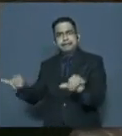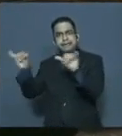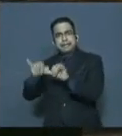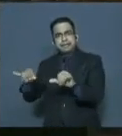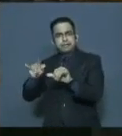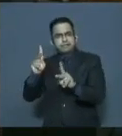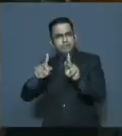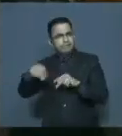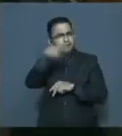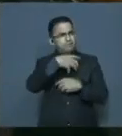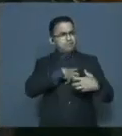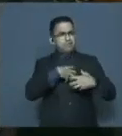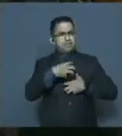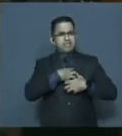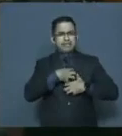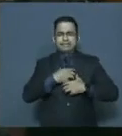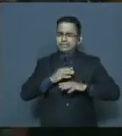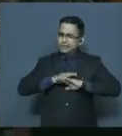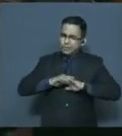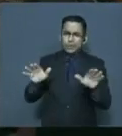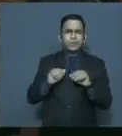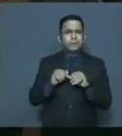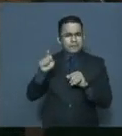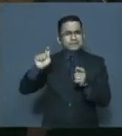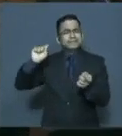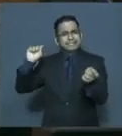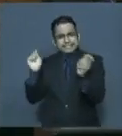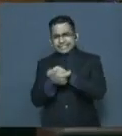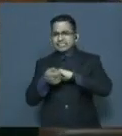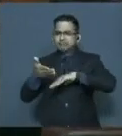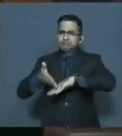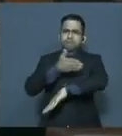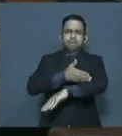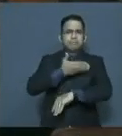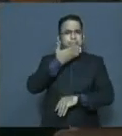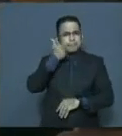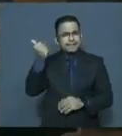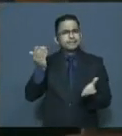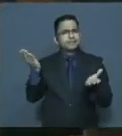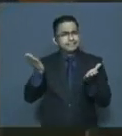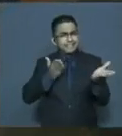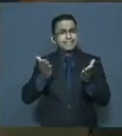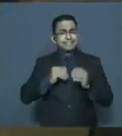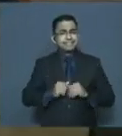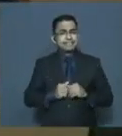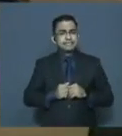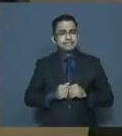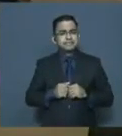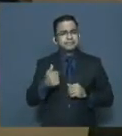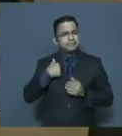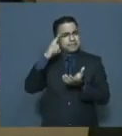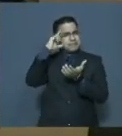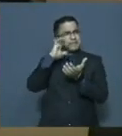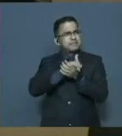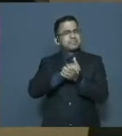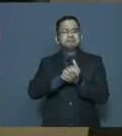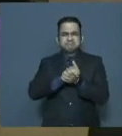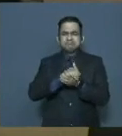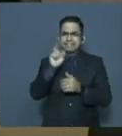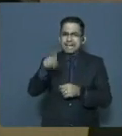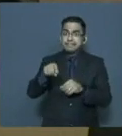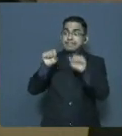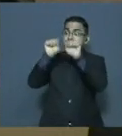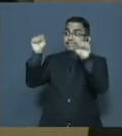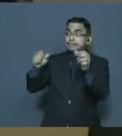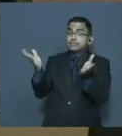sustentadas en criterios de eficiencia y eficacia. Creo posible y necesario un sistema de justicia capaz